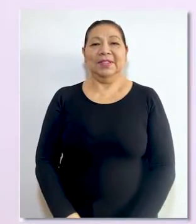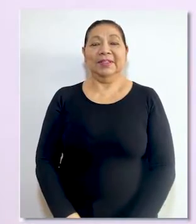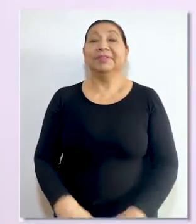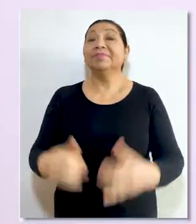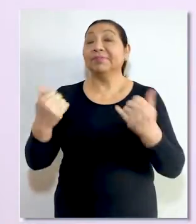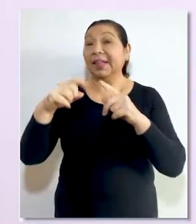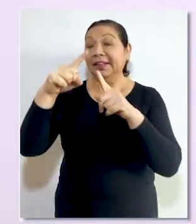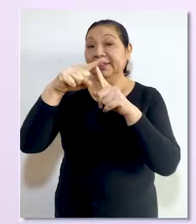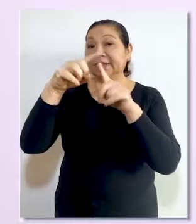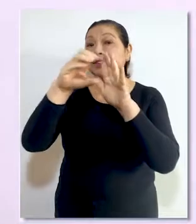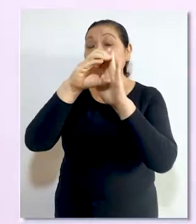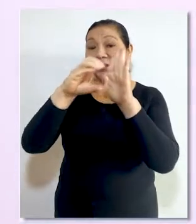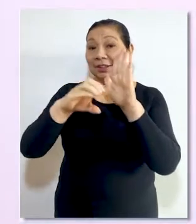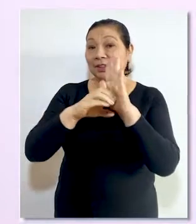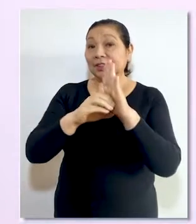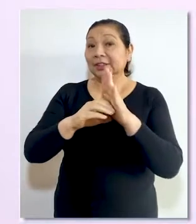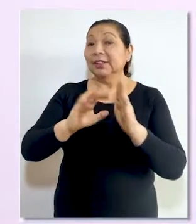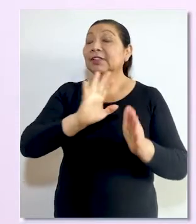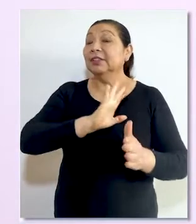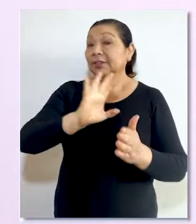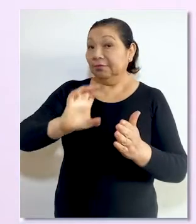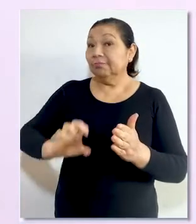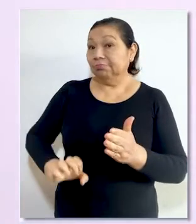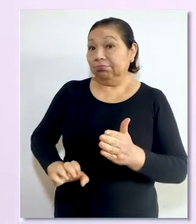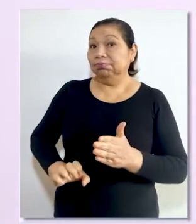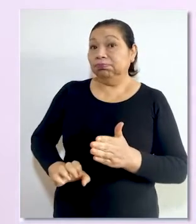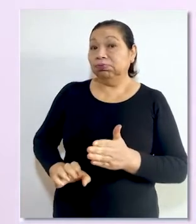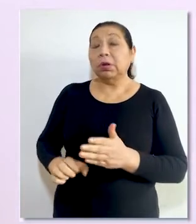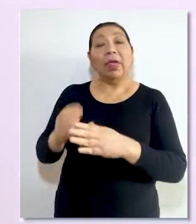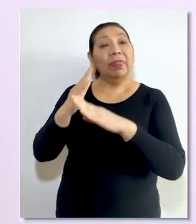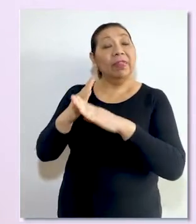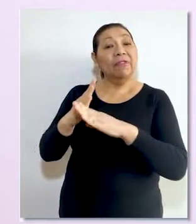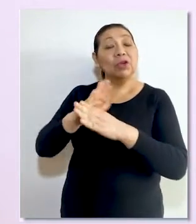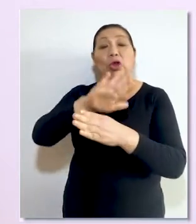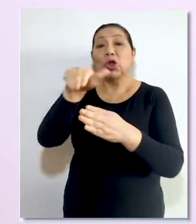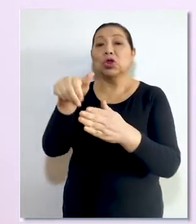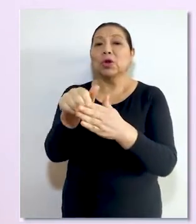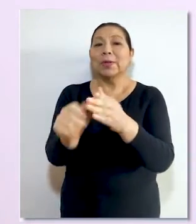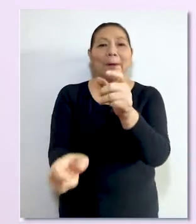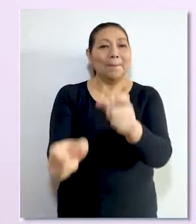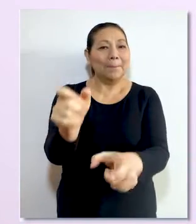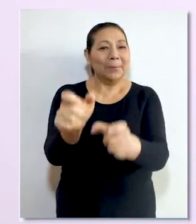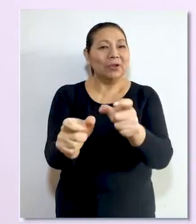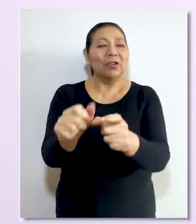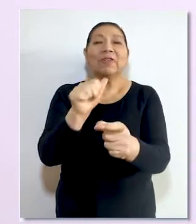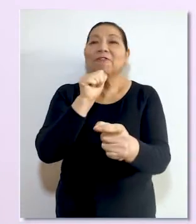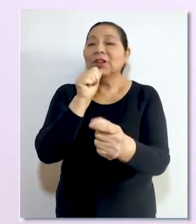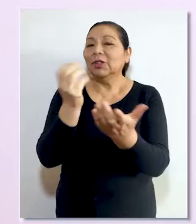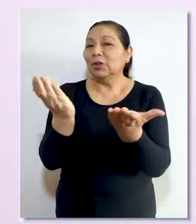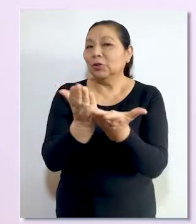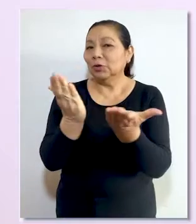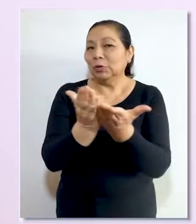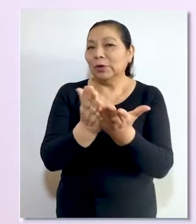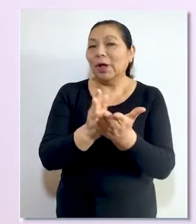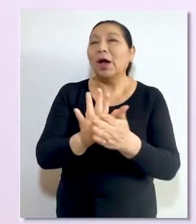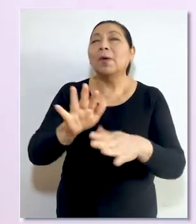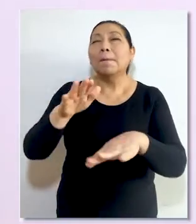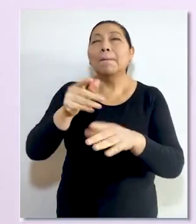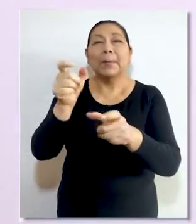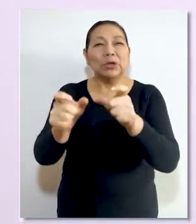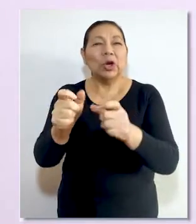El TC resolvió que el Estado debe garantizar el derecho de defensa de todas las personas analfabetas y quechuhablantes.